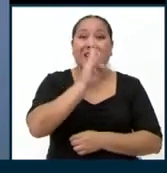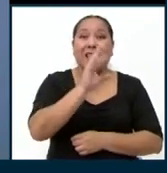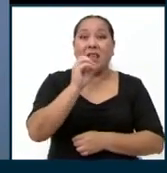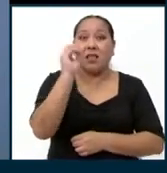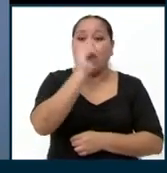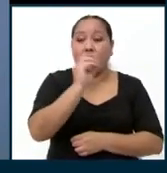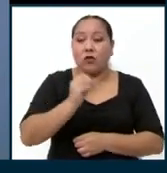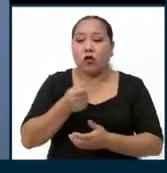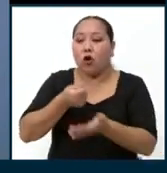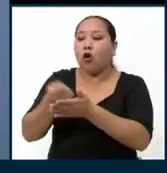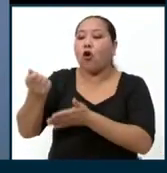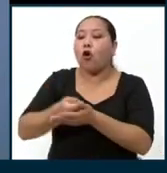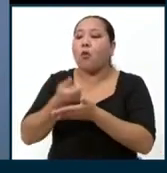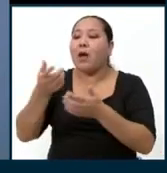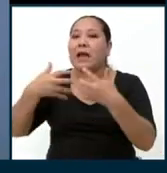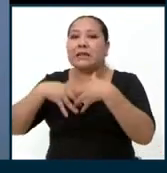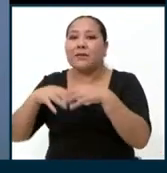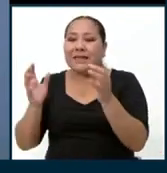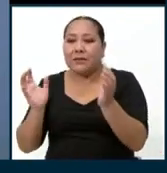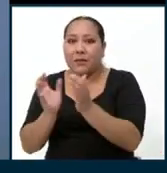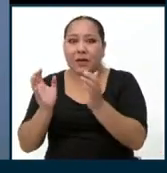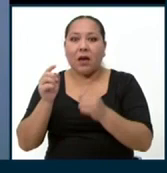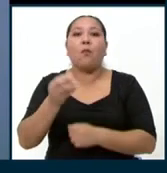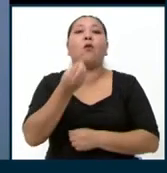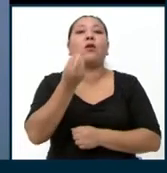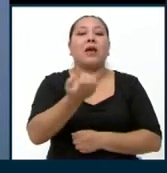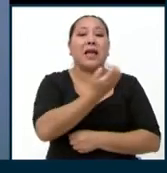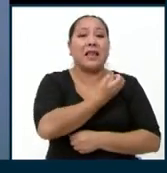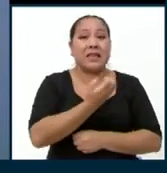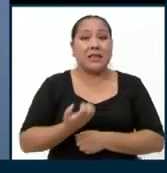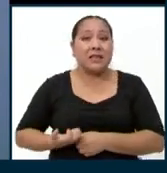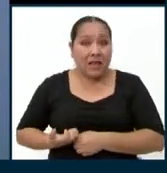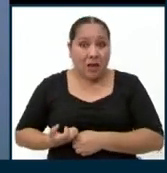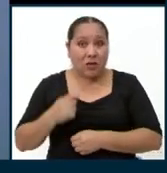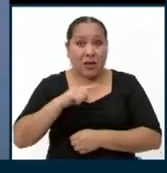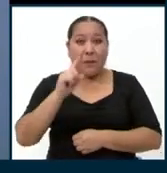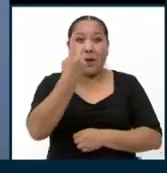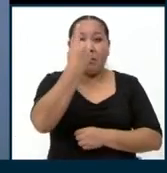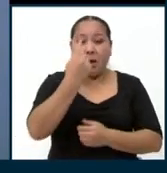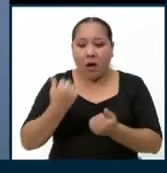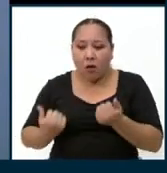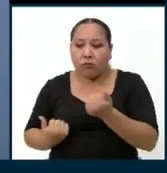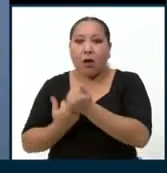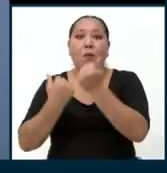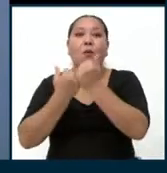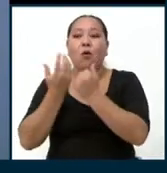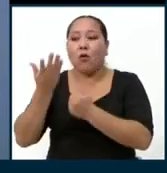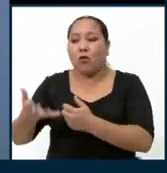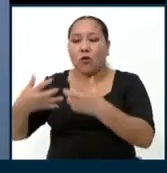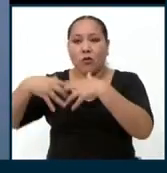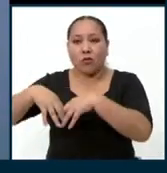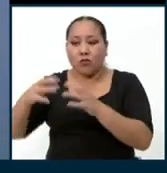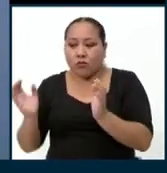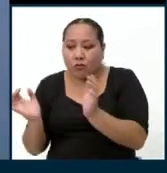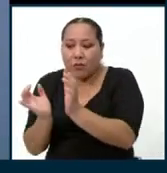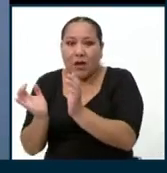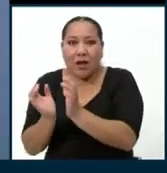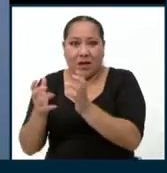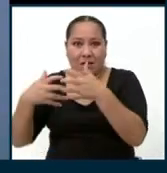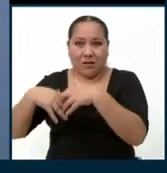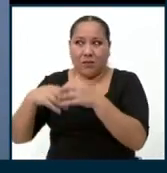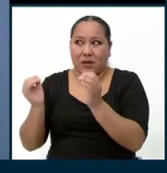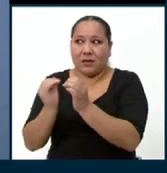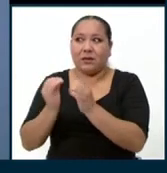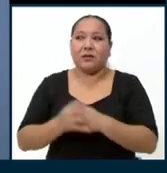Para que el Estado se convierta en el principal socio, en el principal aliado de las micro y pequeñas empresas.